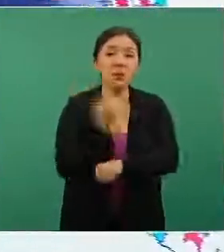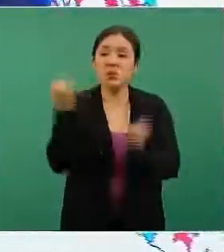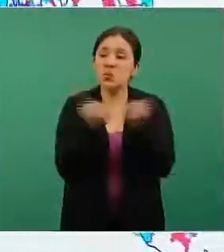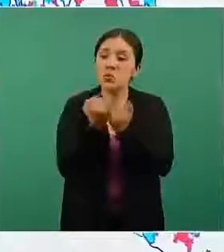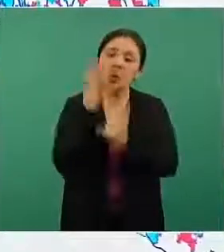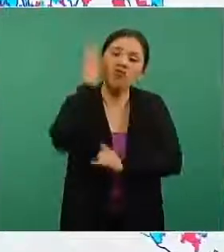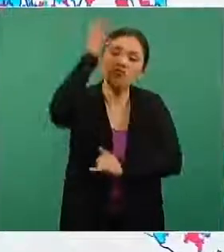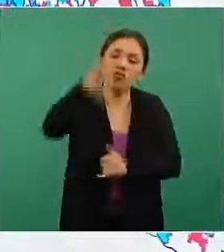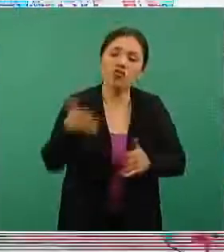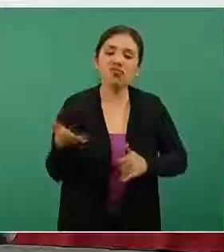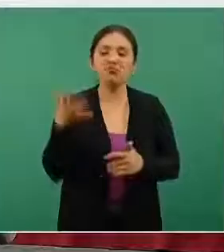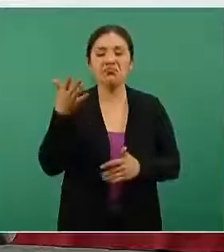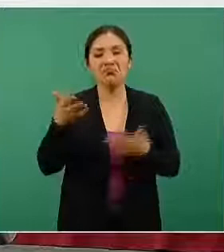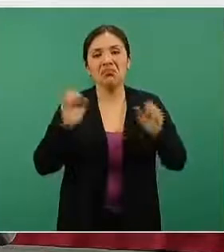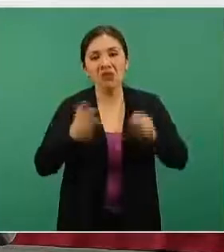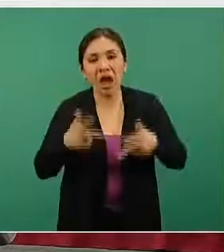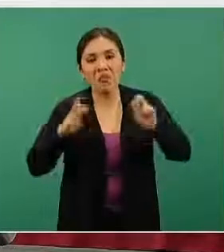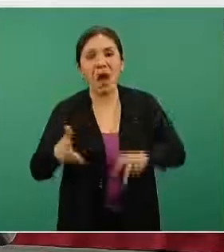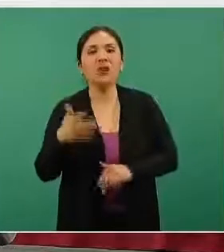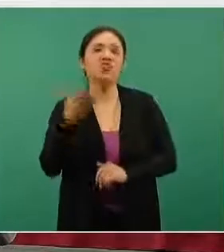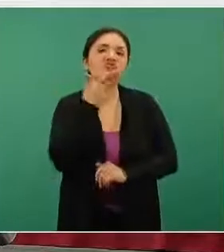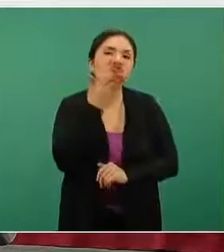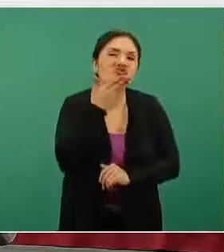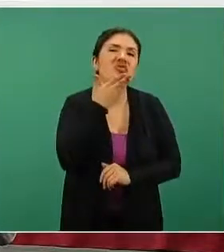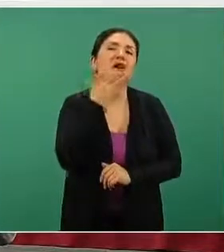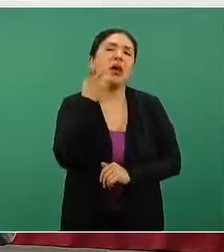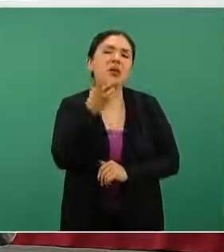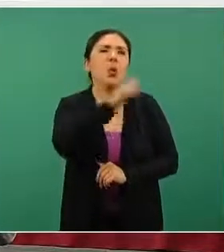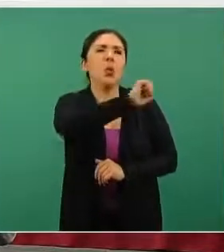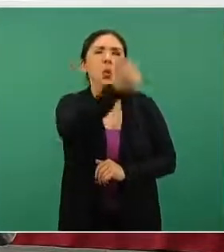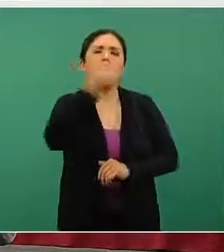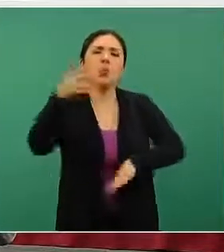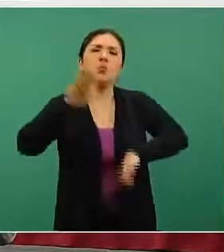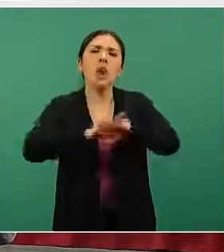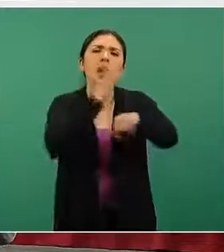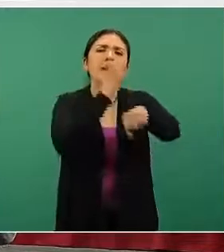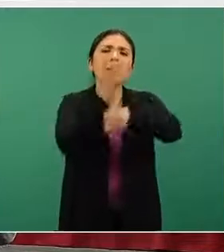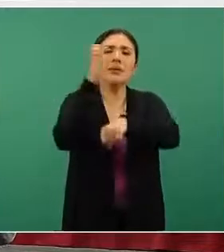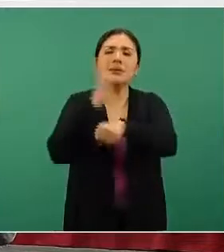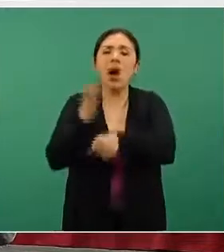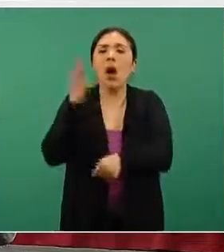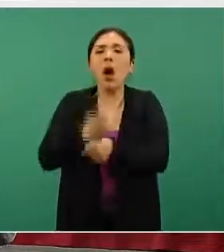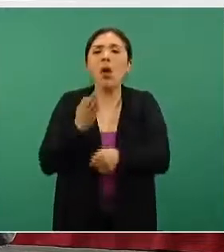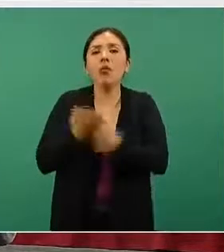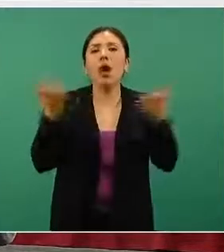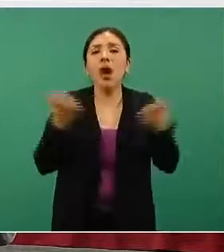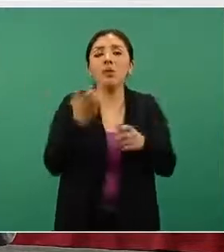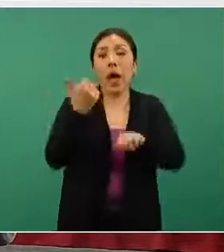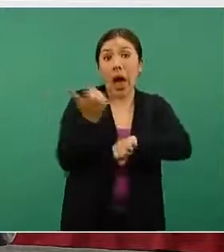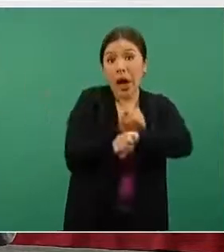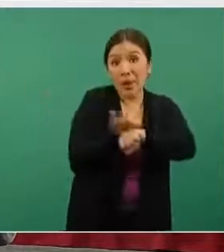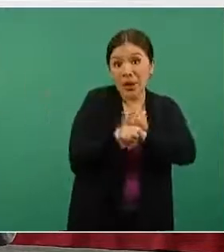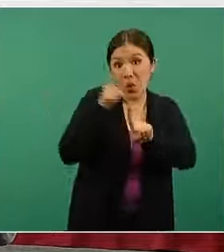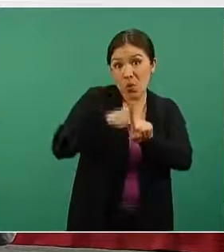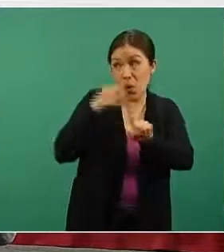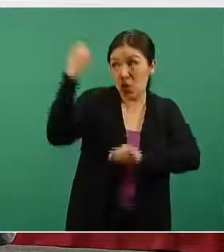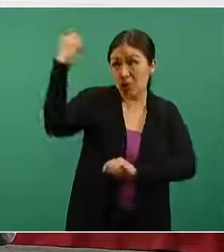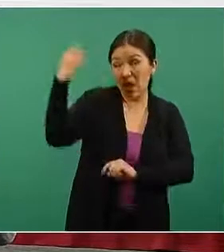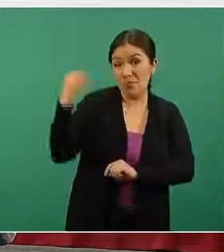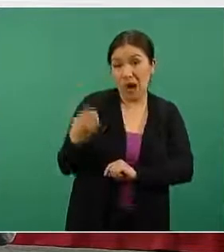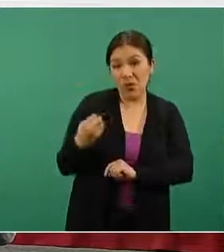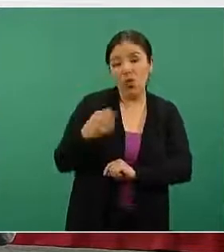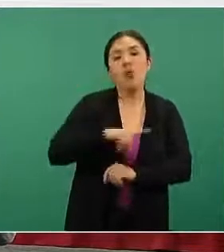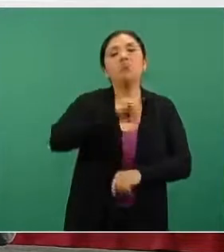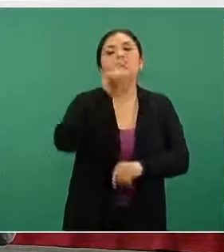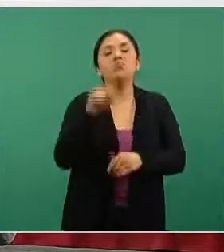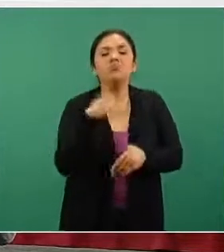Chiapas, para Sonora, estados que pasaron a verde y para varios de los estados que están en este momento en color amarillo en el semáforo de riesgo COVID,